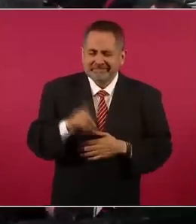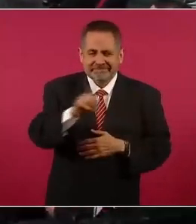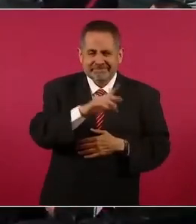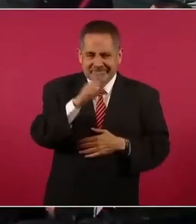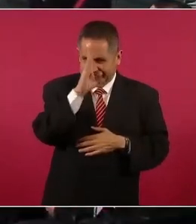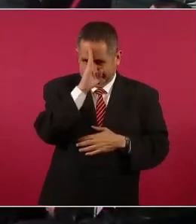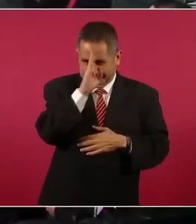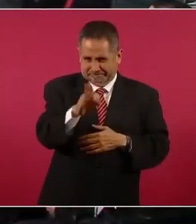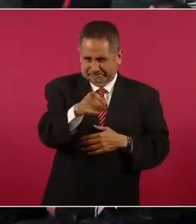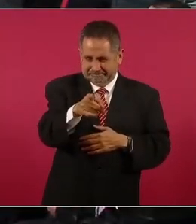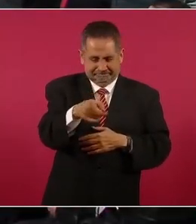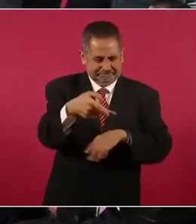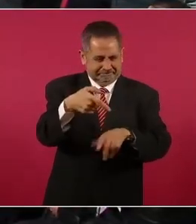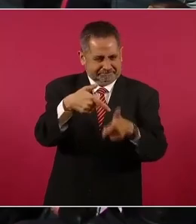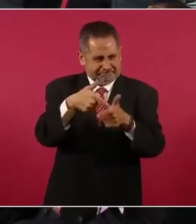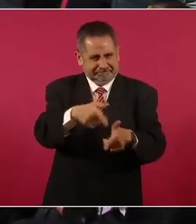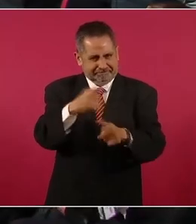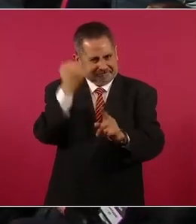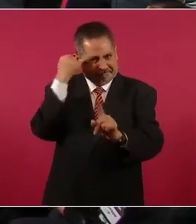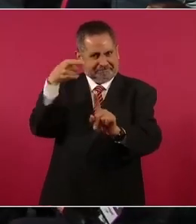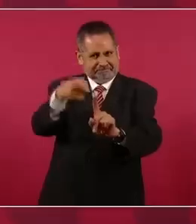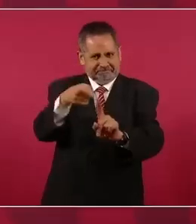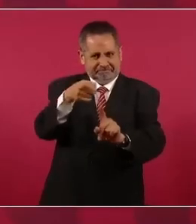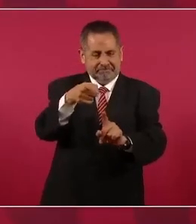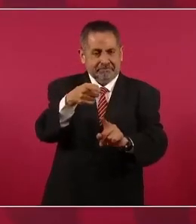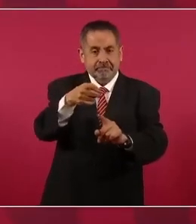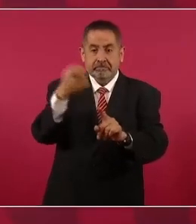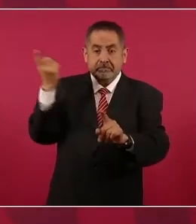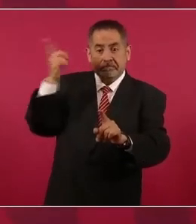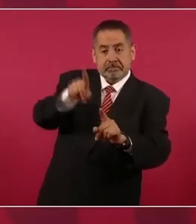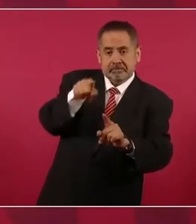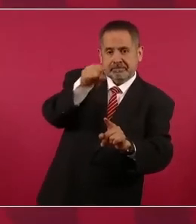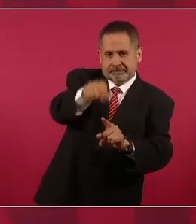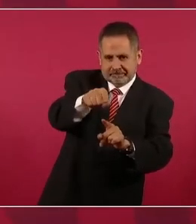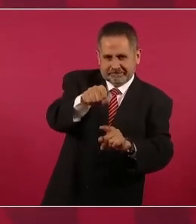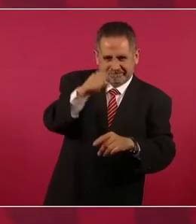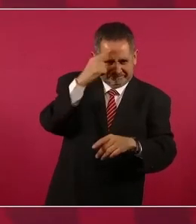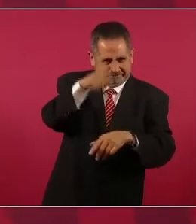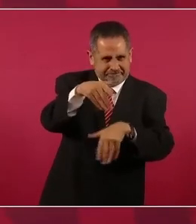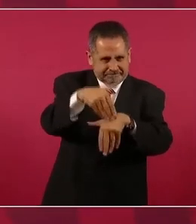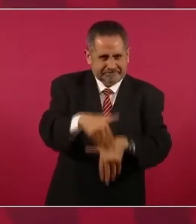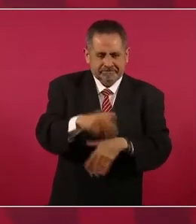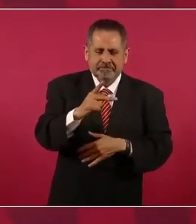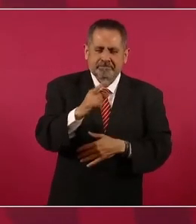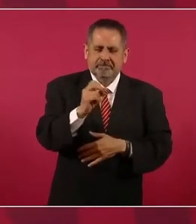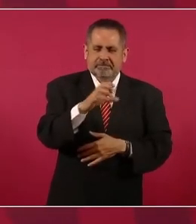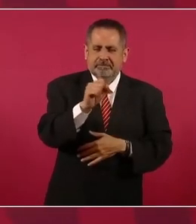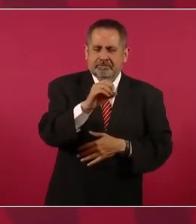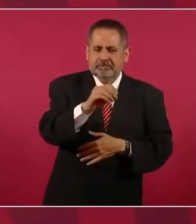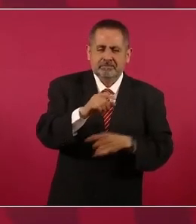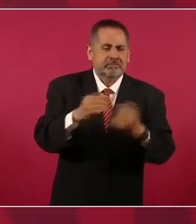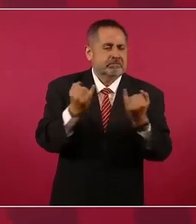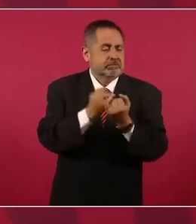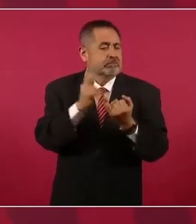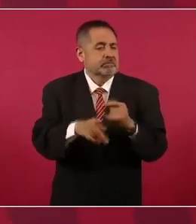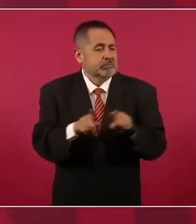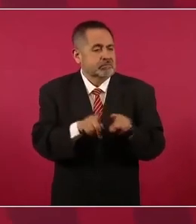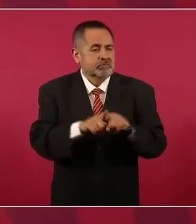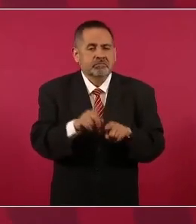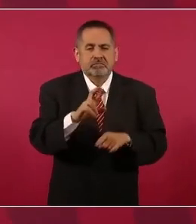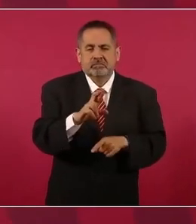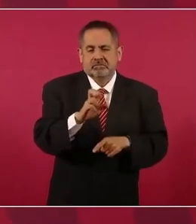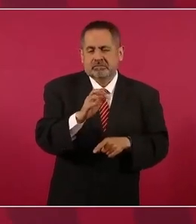un propósito. O sea, es una línea del proceso, como el Reforma,